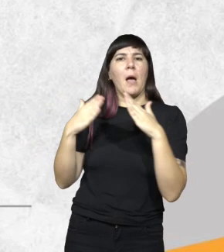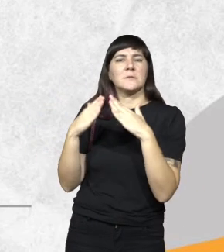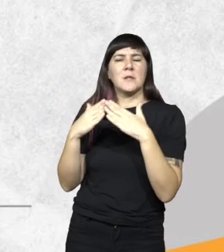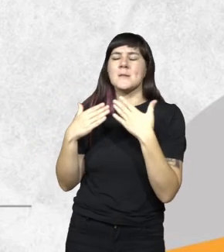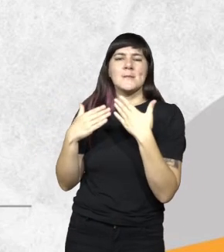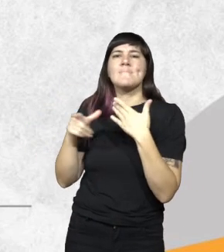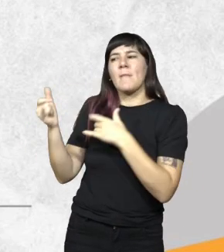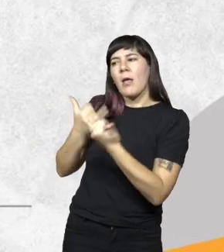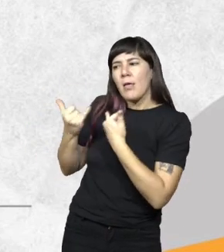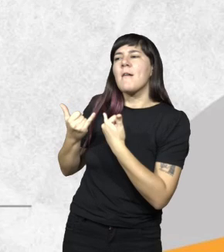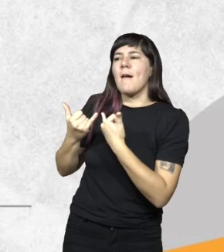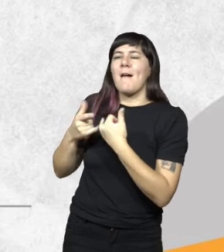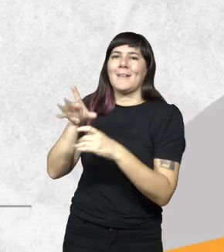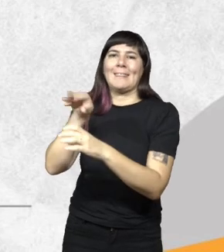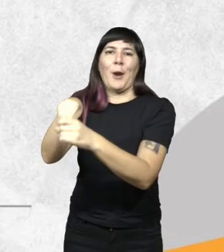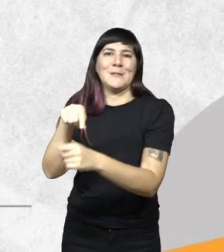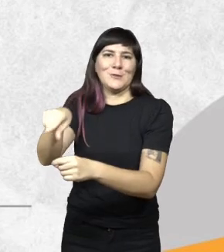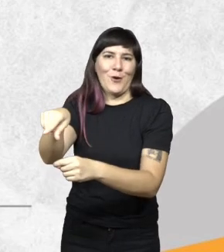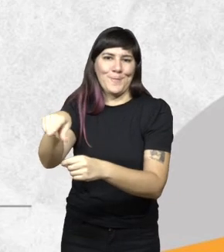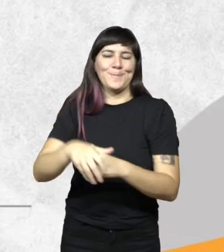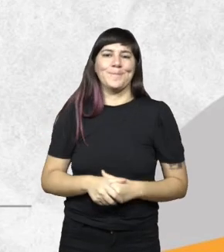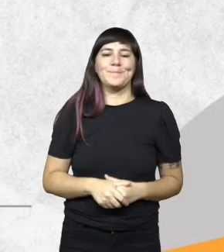son las intervenciones